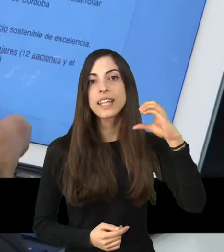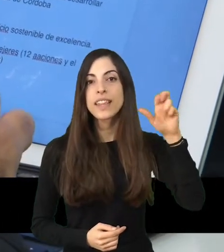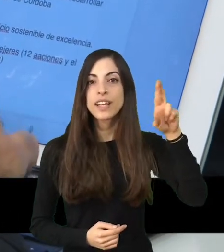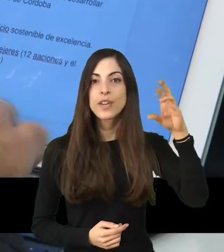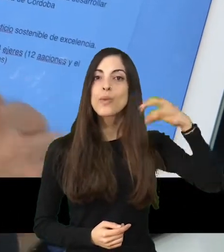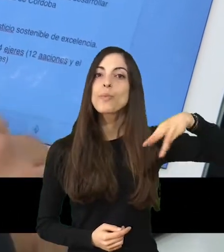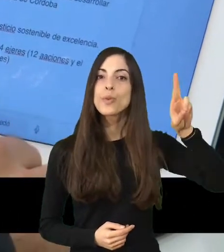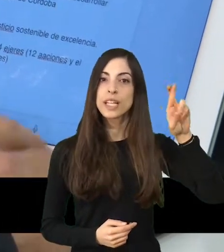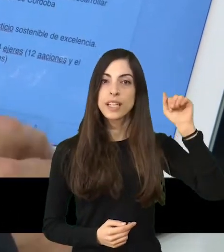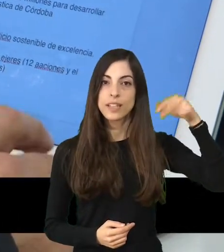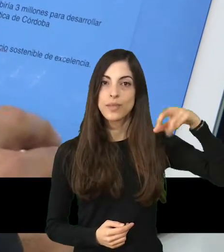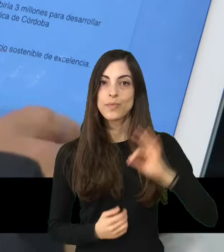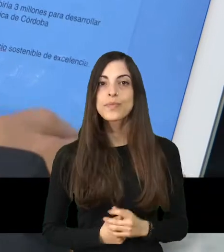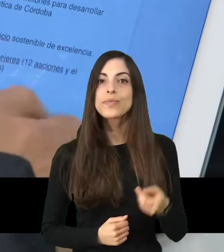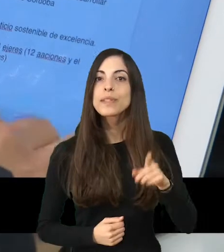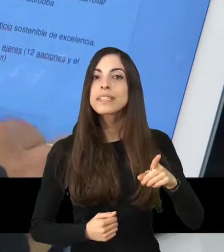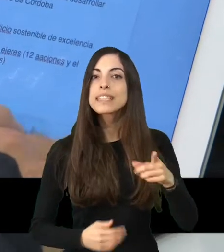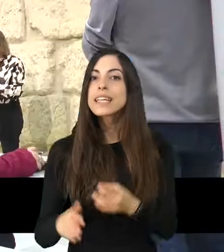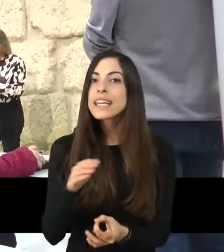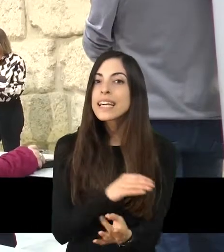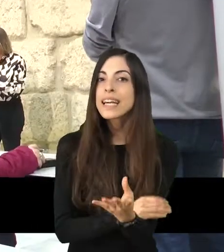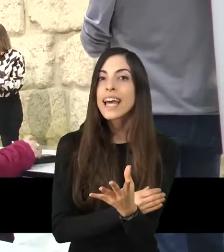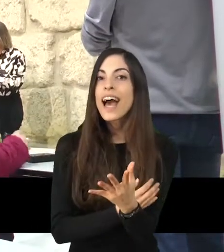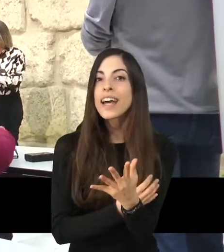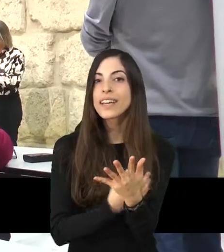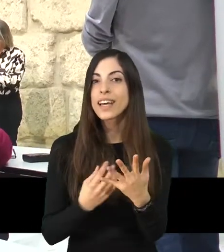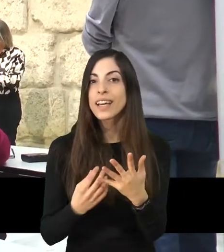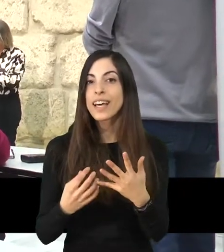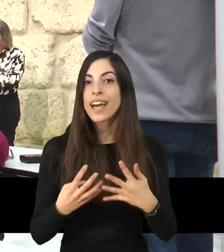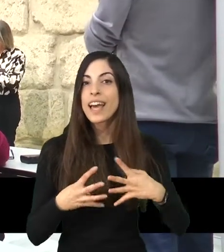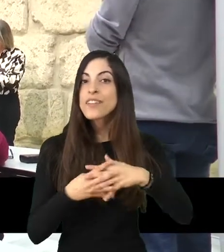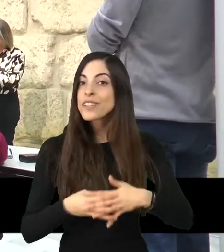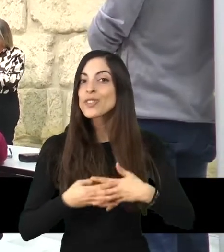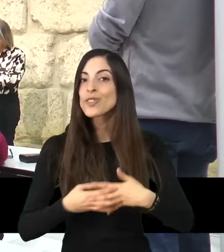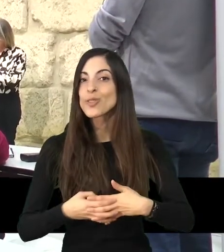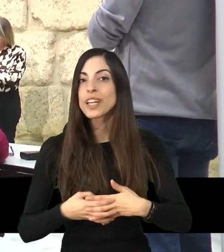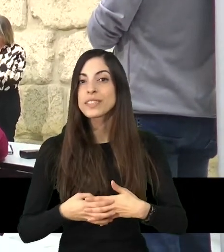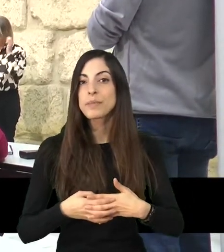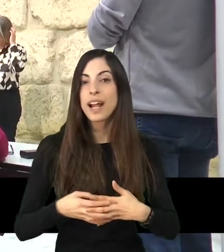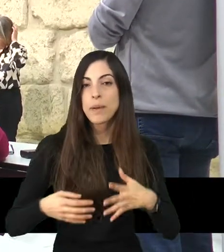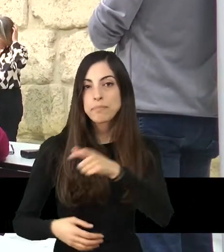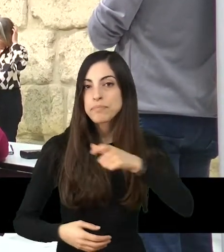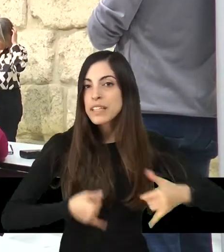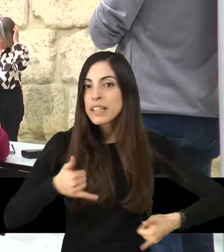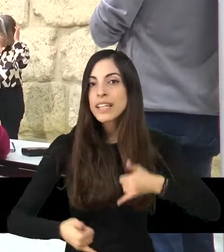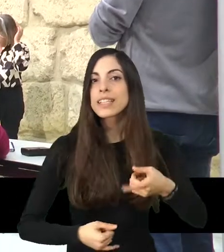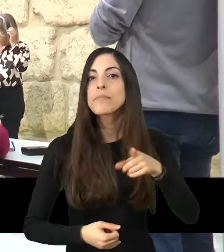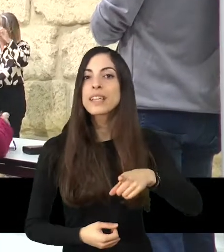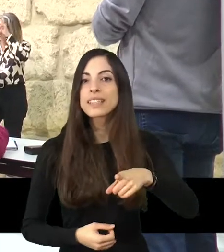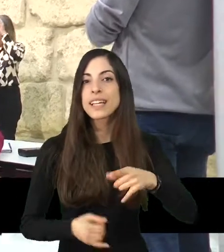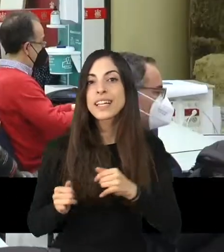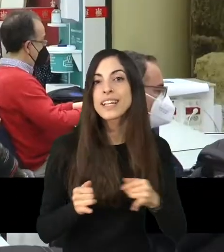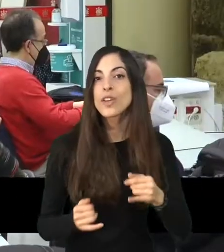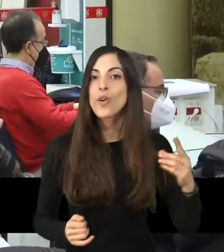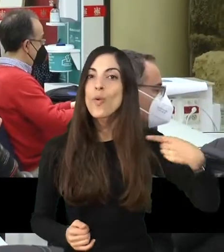para los cicloturistas o embellecer el paseo del río Guadalquivir. También se quieren crear zonas ajardinadas en Poniente Sur y el